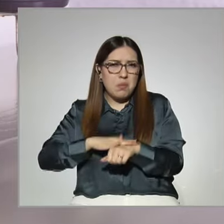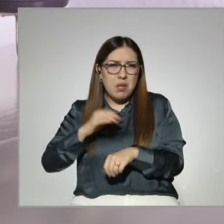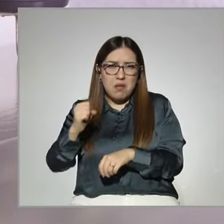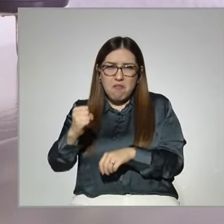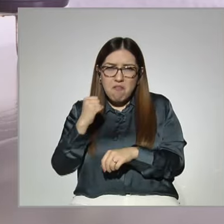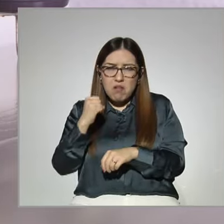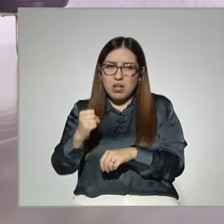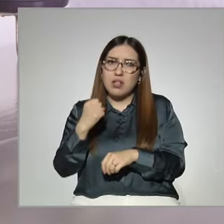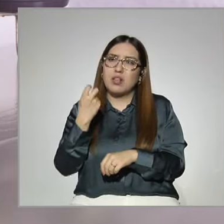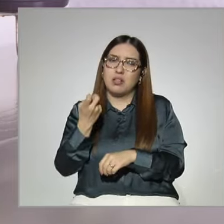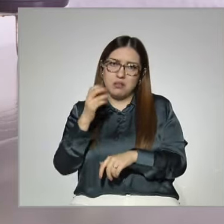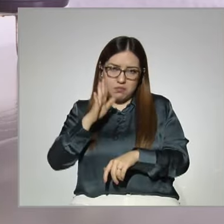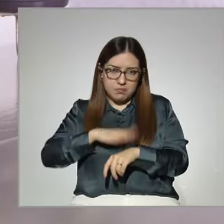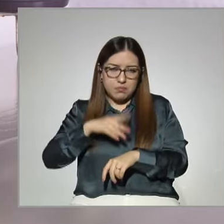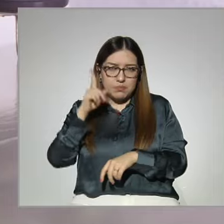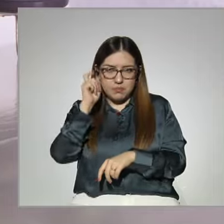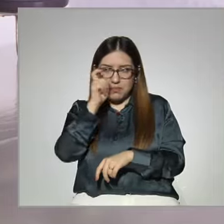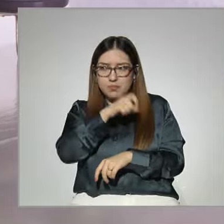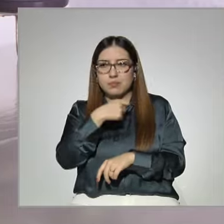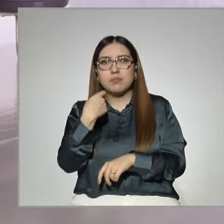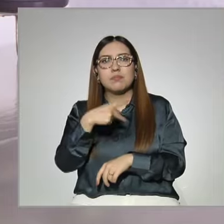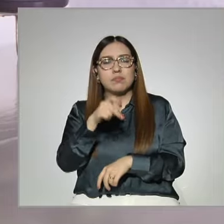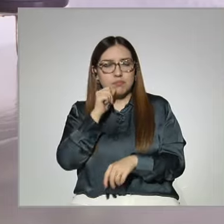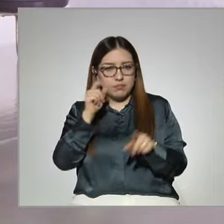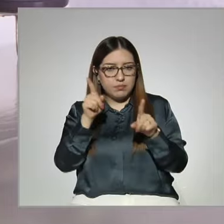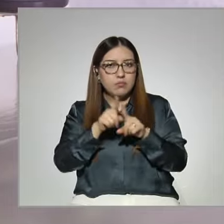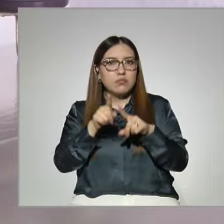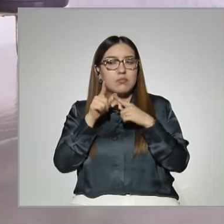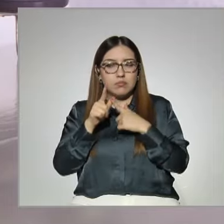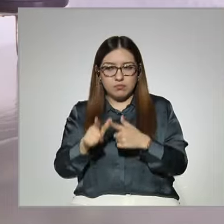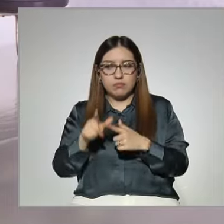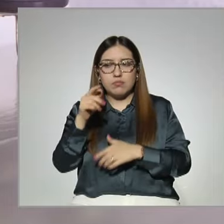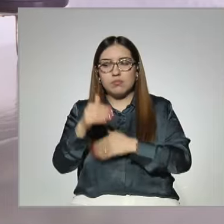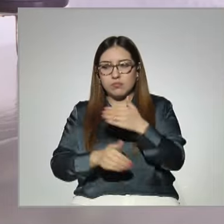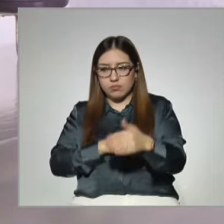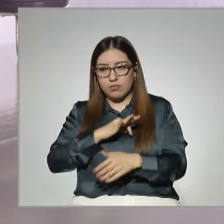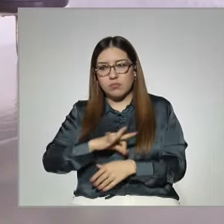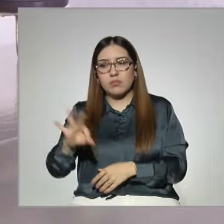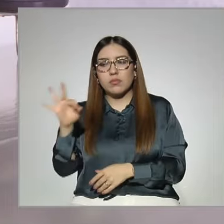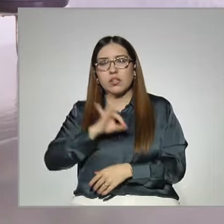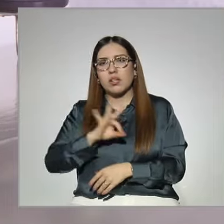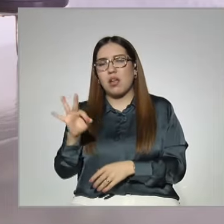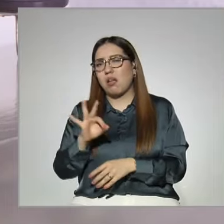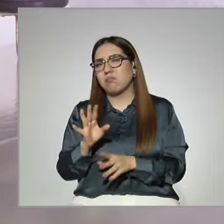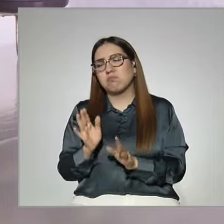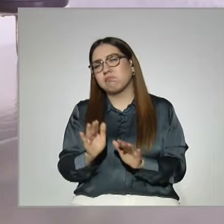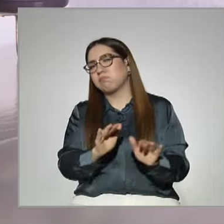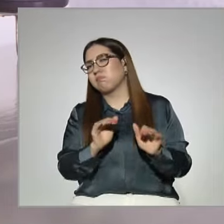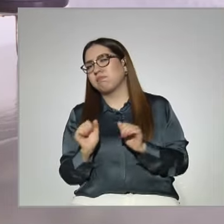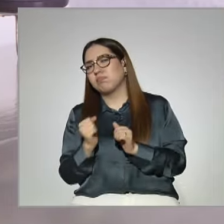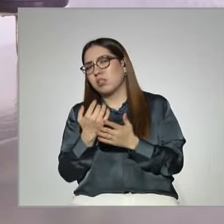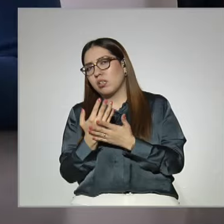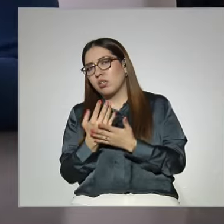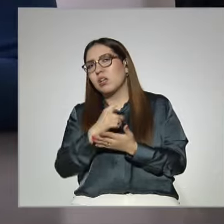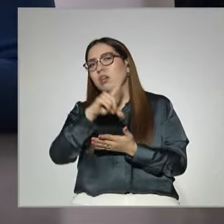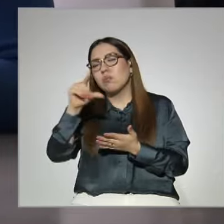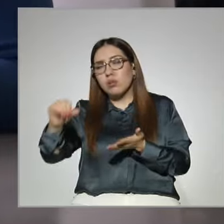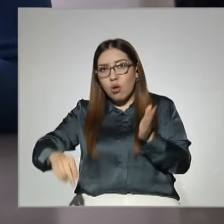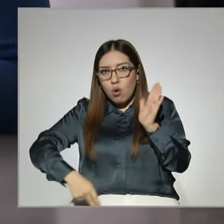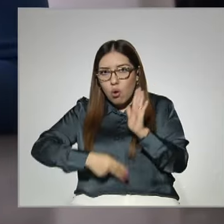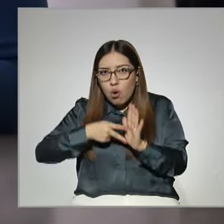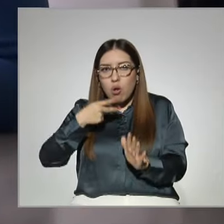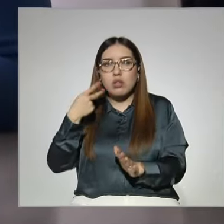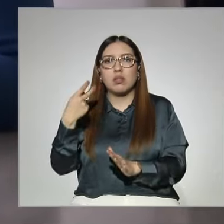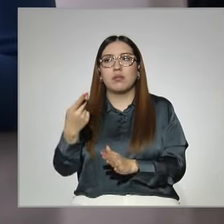ahí sí ya es un poquito más complicado, pero, aún así, existe la posibilidad de una baja temporal y, aún así, puedes volver a retomarlo. La